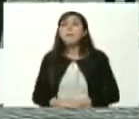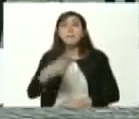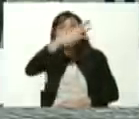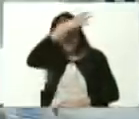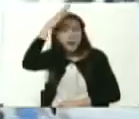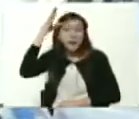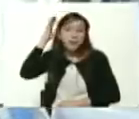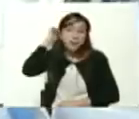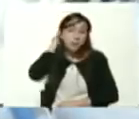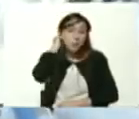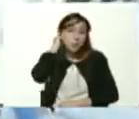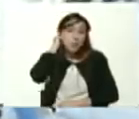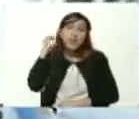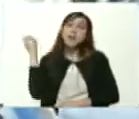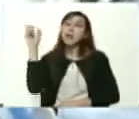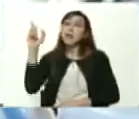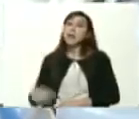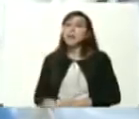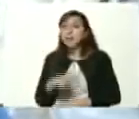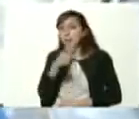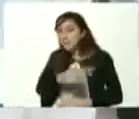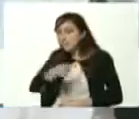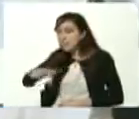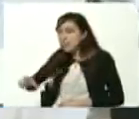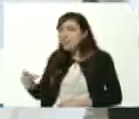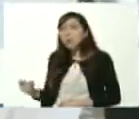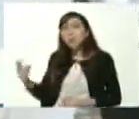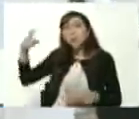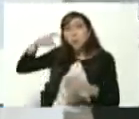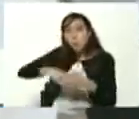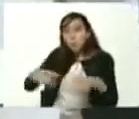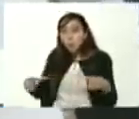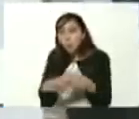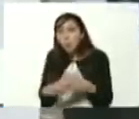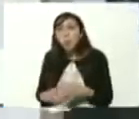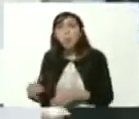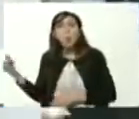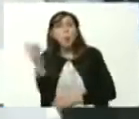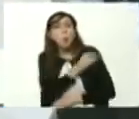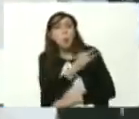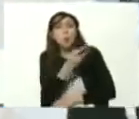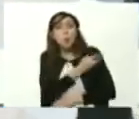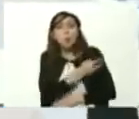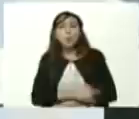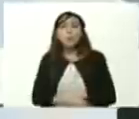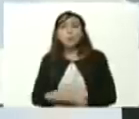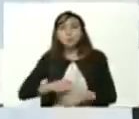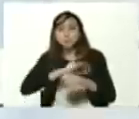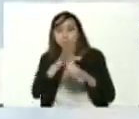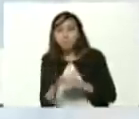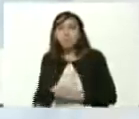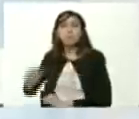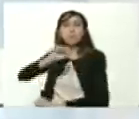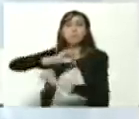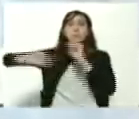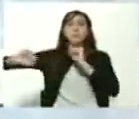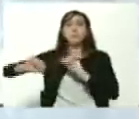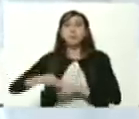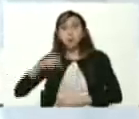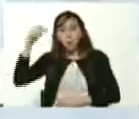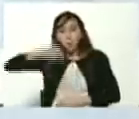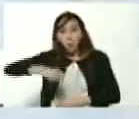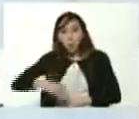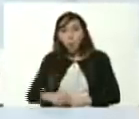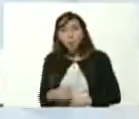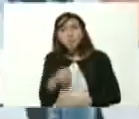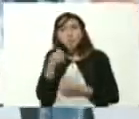y los integrantes de las brigadas universitarias anti-COVID hoy vamos a